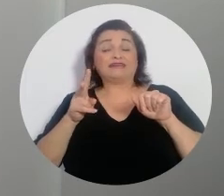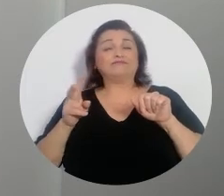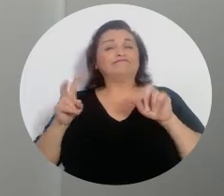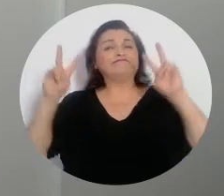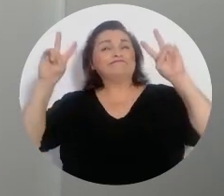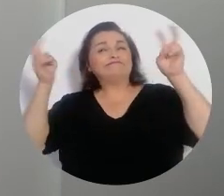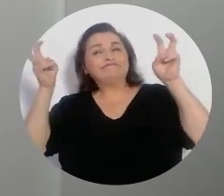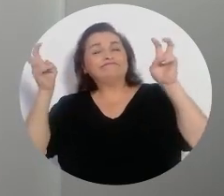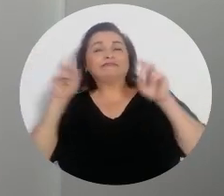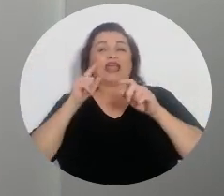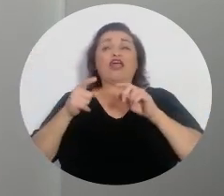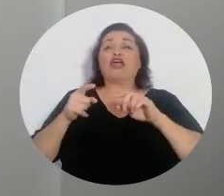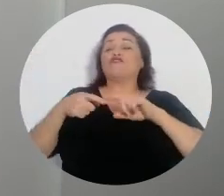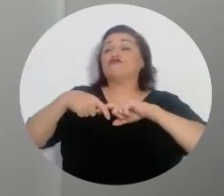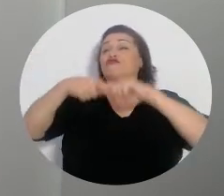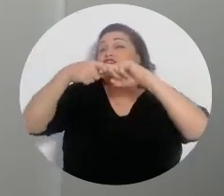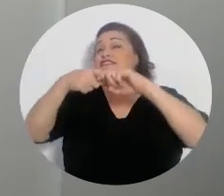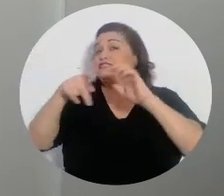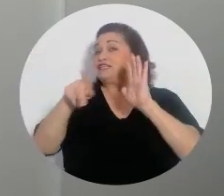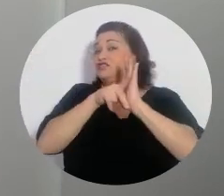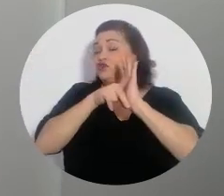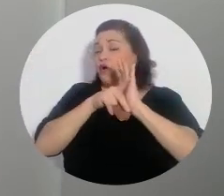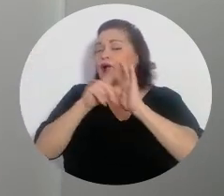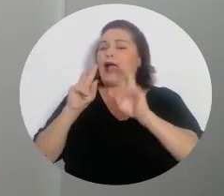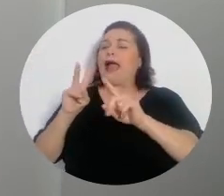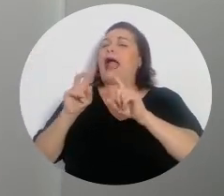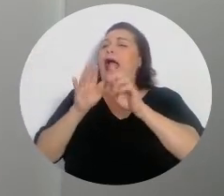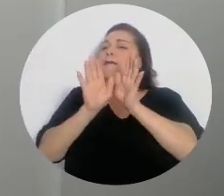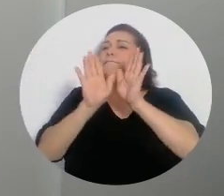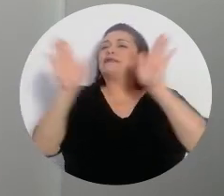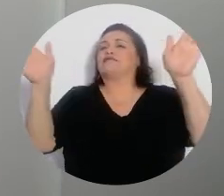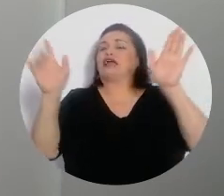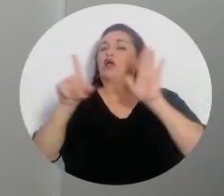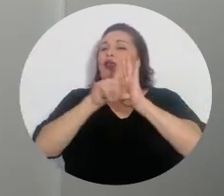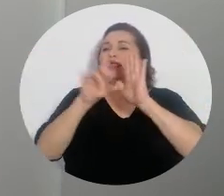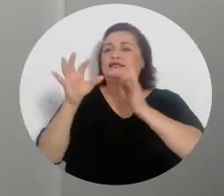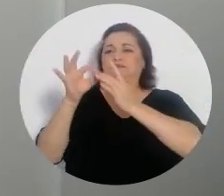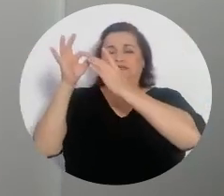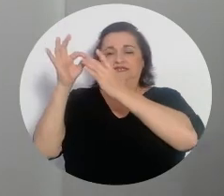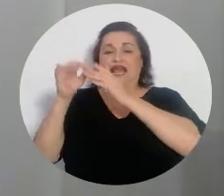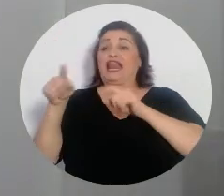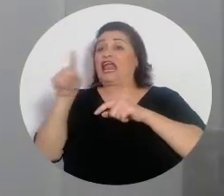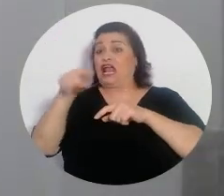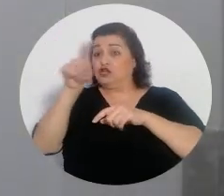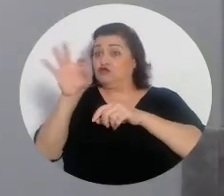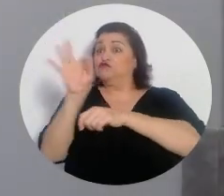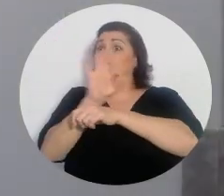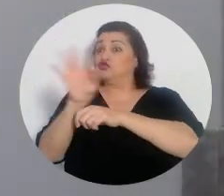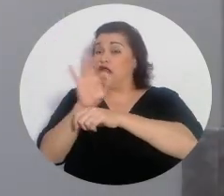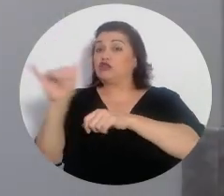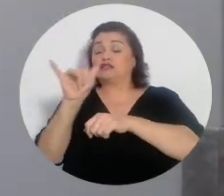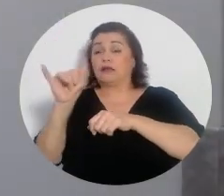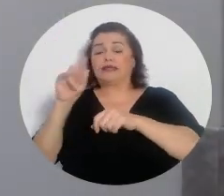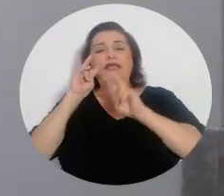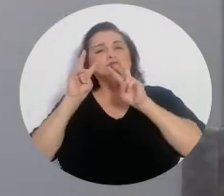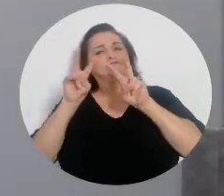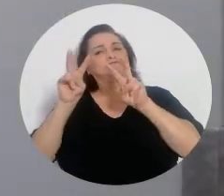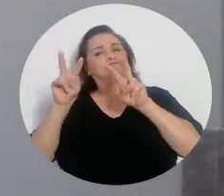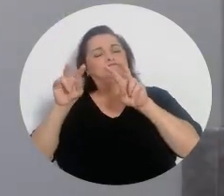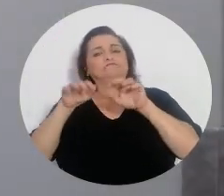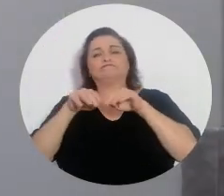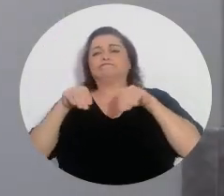espectro de restricción es amplificado por una ley especial. Así, estos funcionarios también deberán observar una absoluta